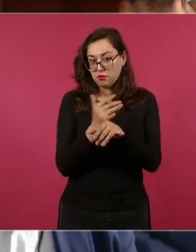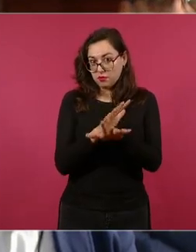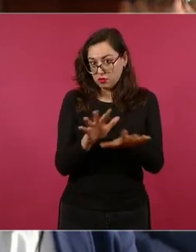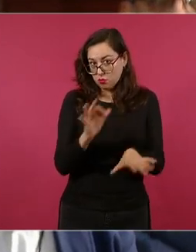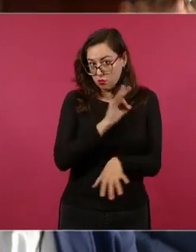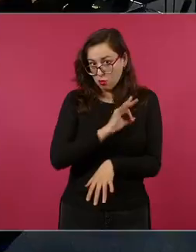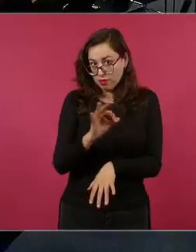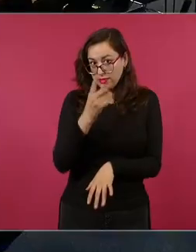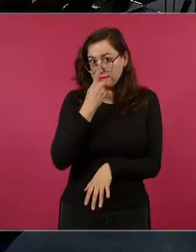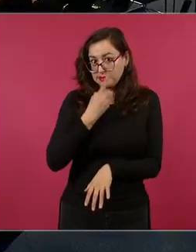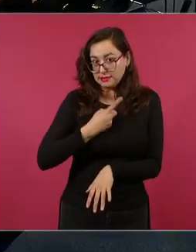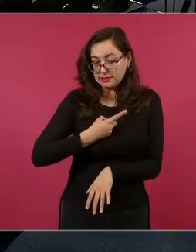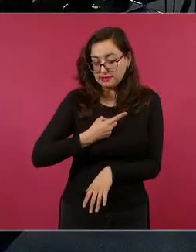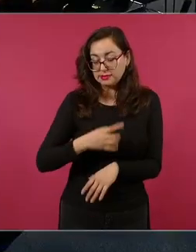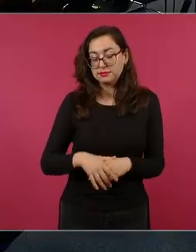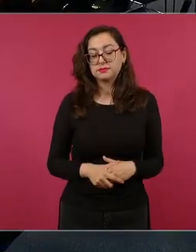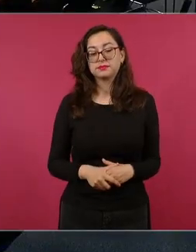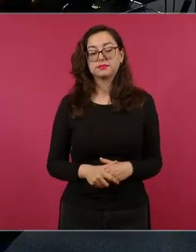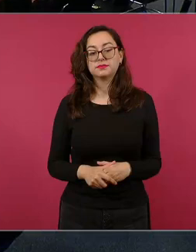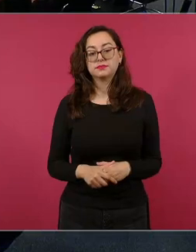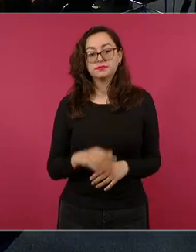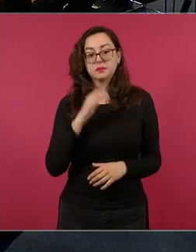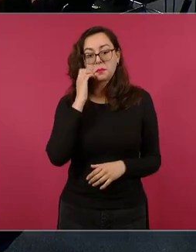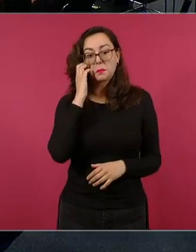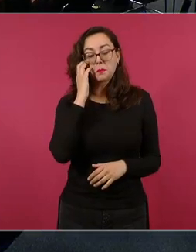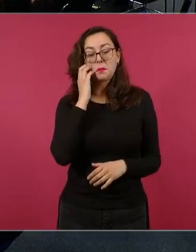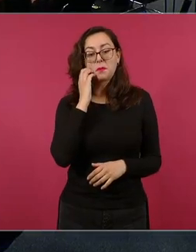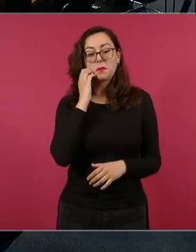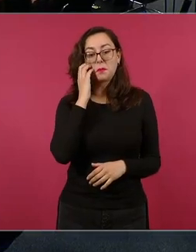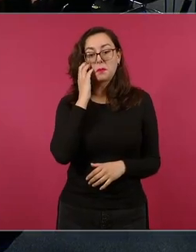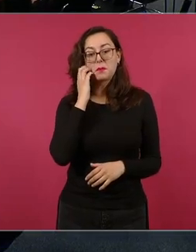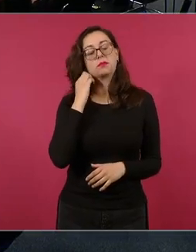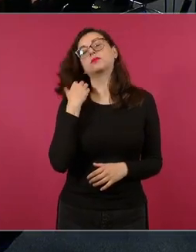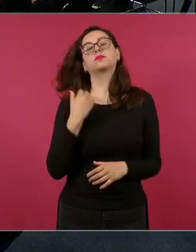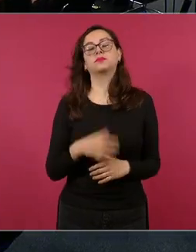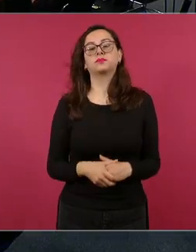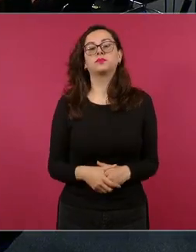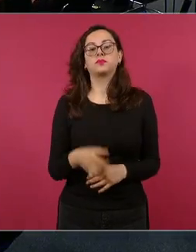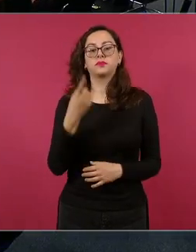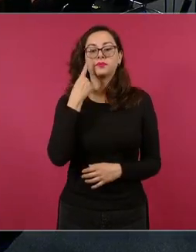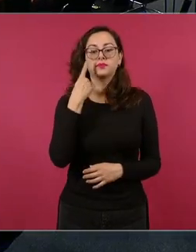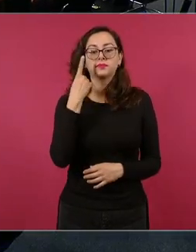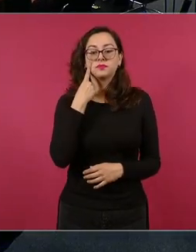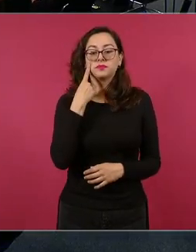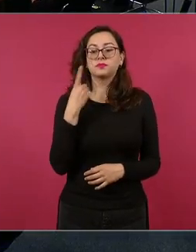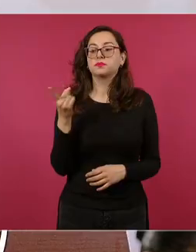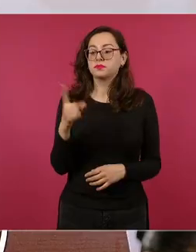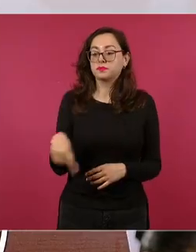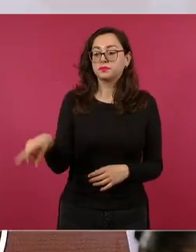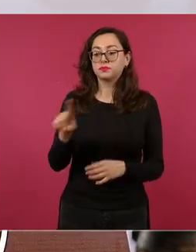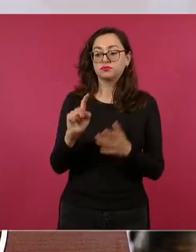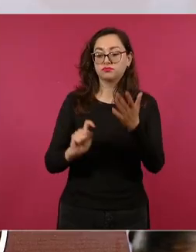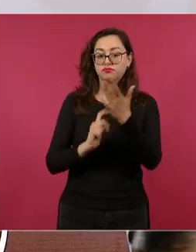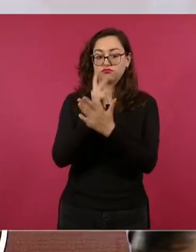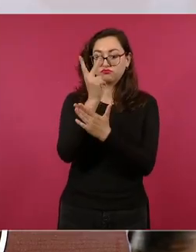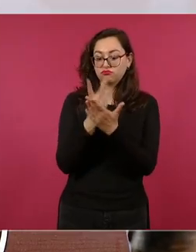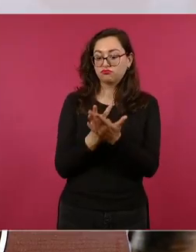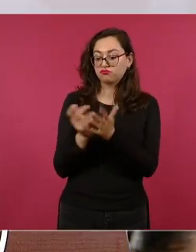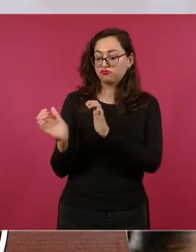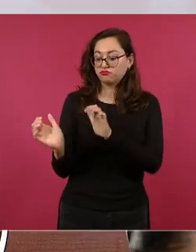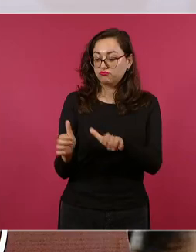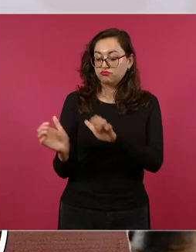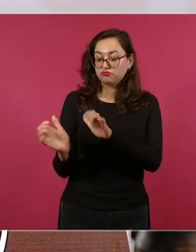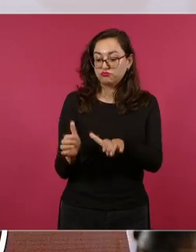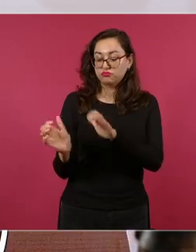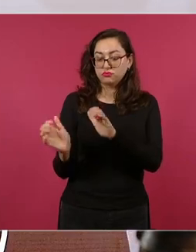por favor primeramente está garantizado que todos los que están inscritos